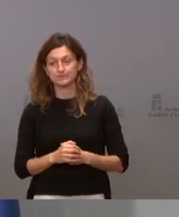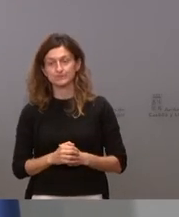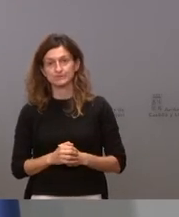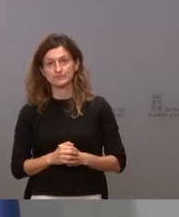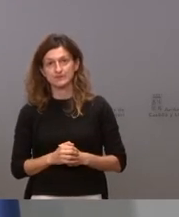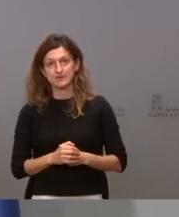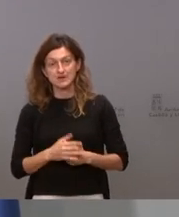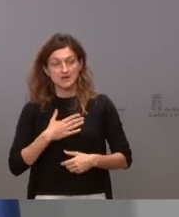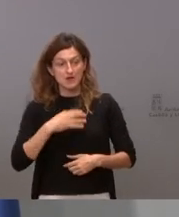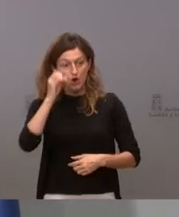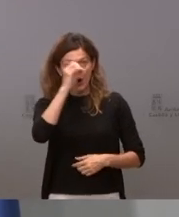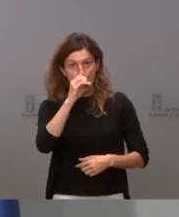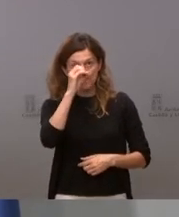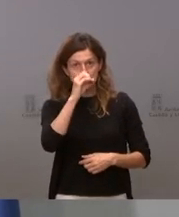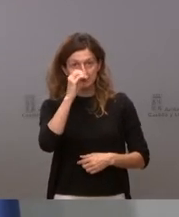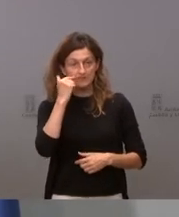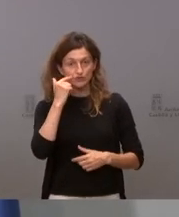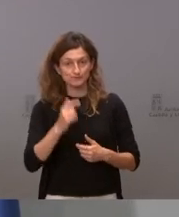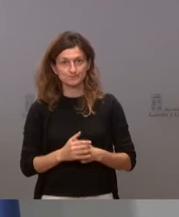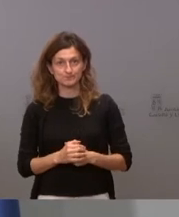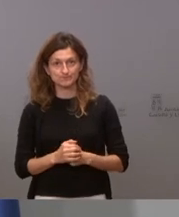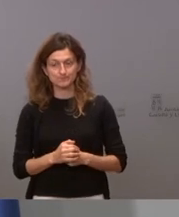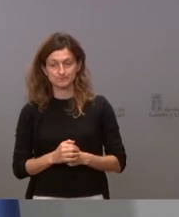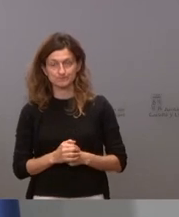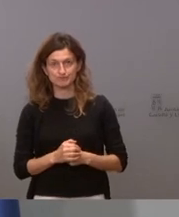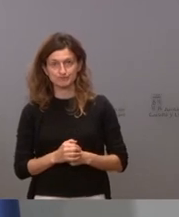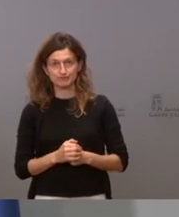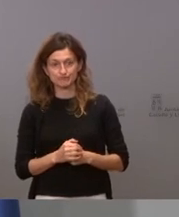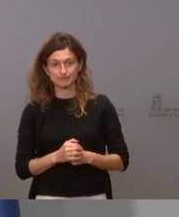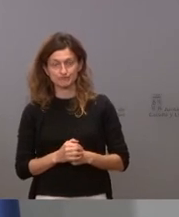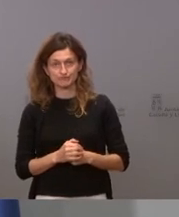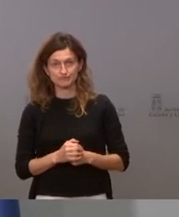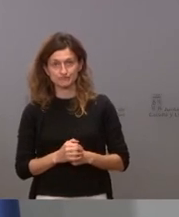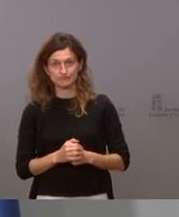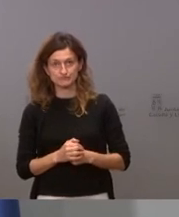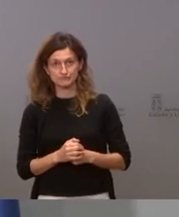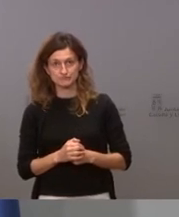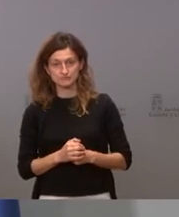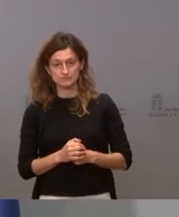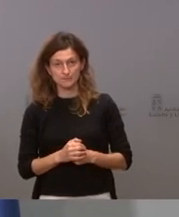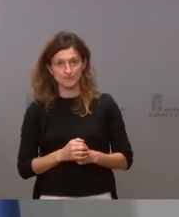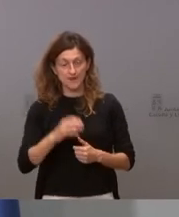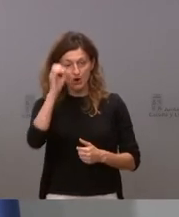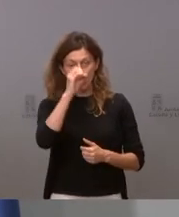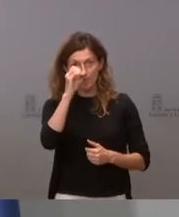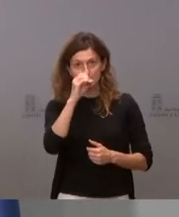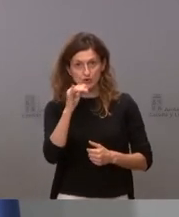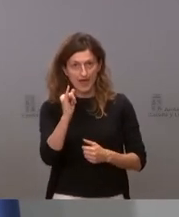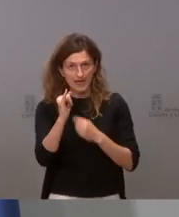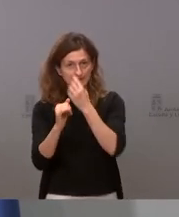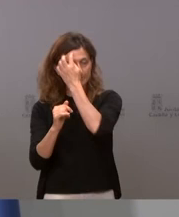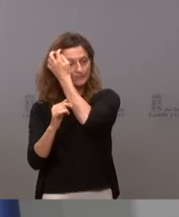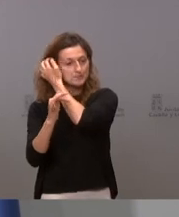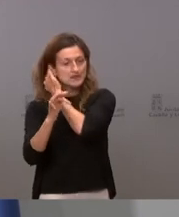si tengo una opinión sobre lo ocurrido en Langa de Duero pues mire yo he de decirle que sí que la tengo y que además